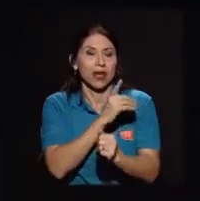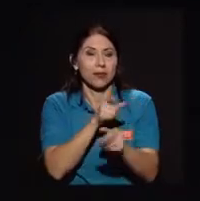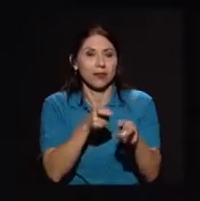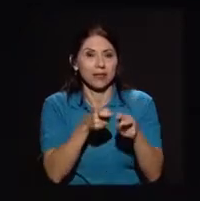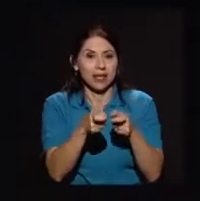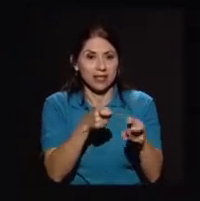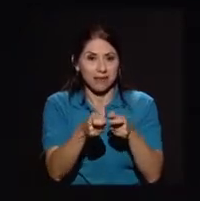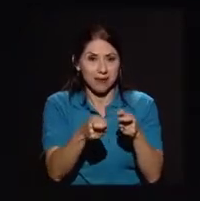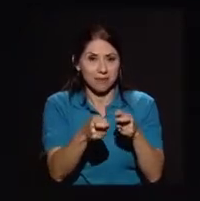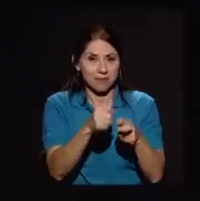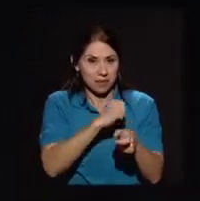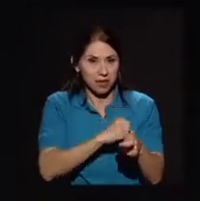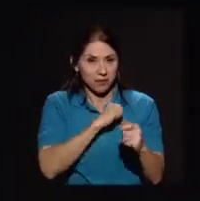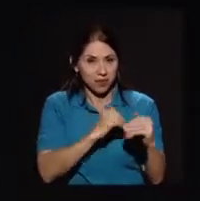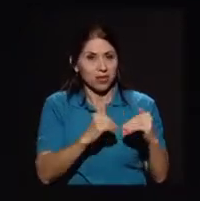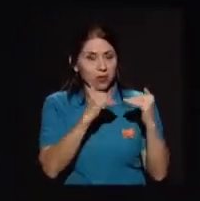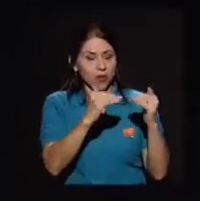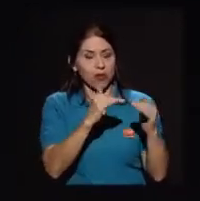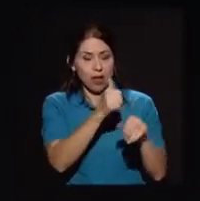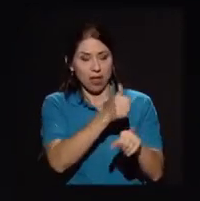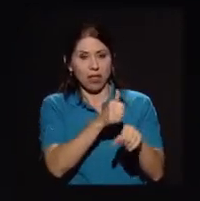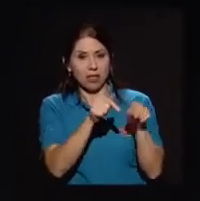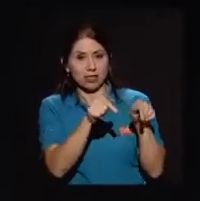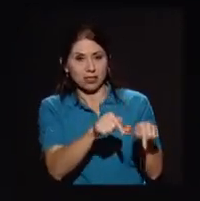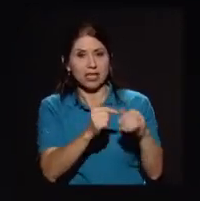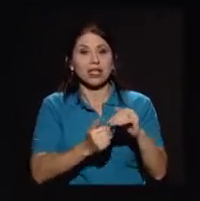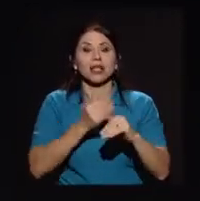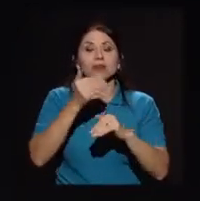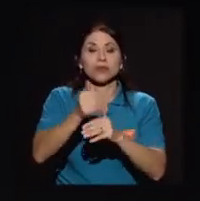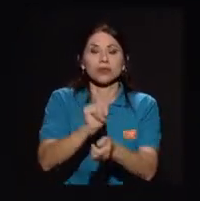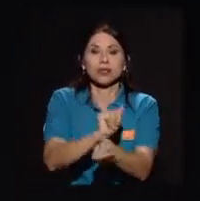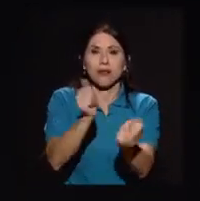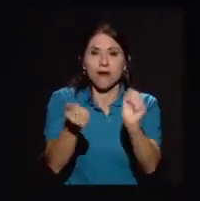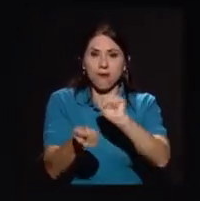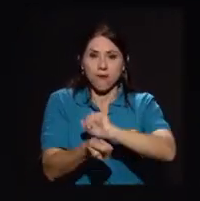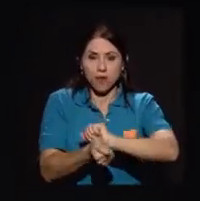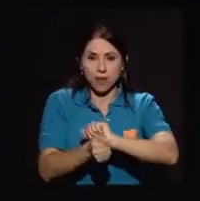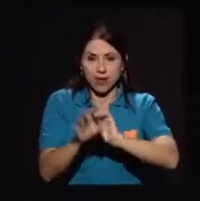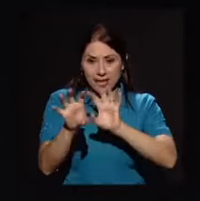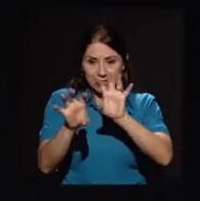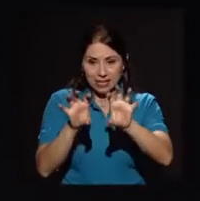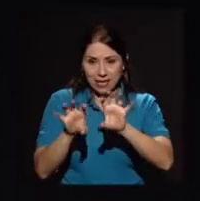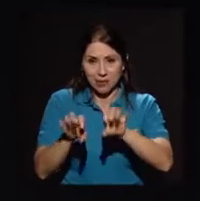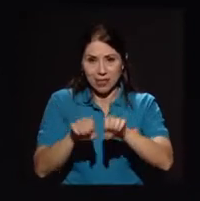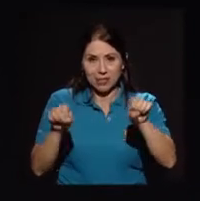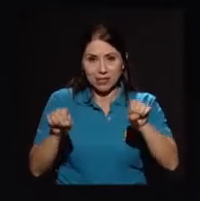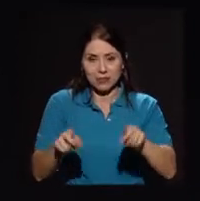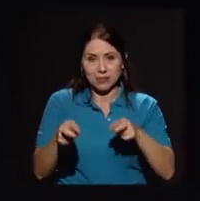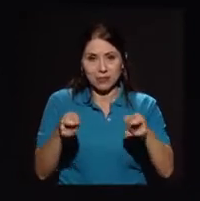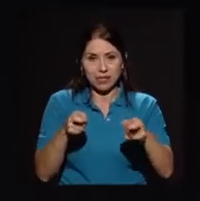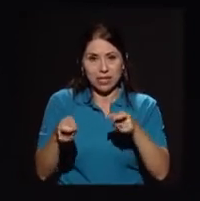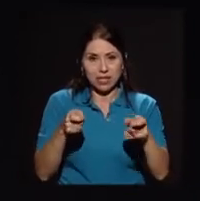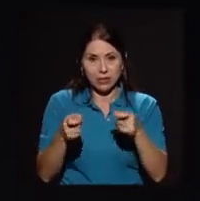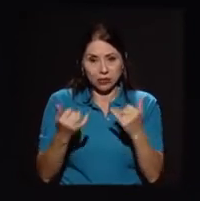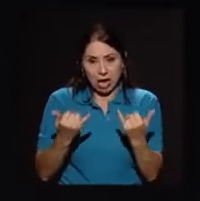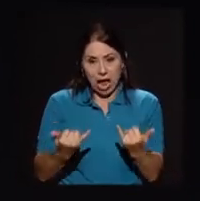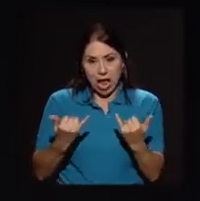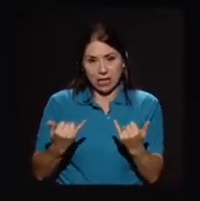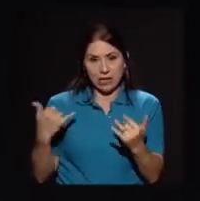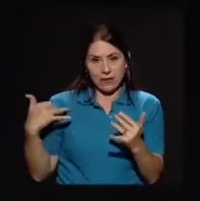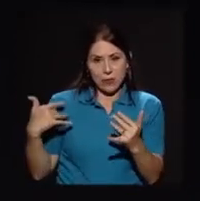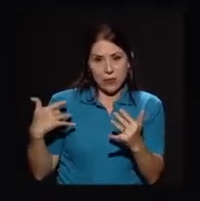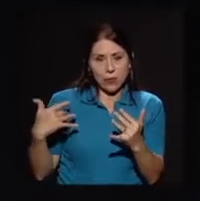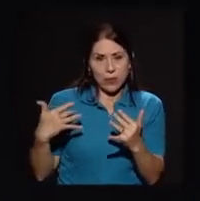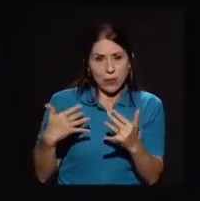luego se transforma, digamos, en el esquema de sistemas administrativos que tenemos hasta hoy y que está vigente desde